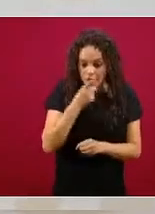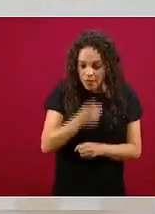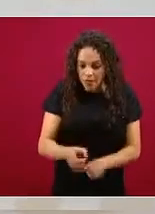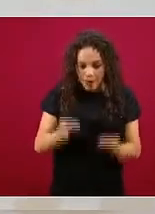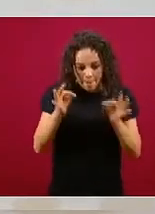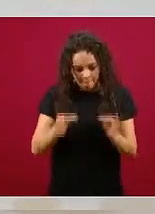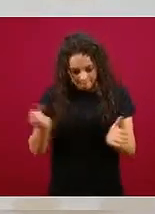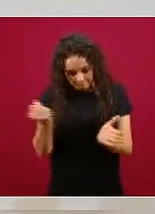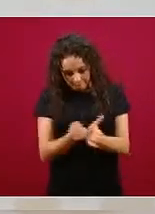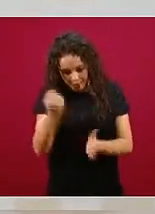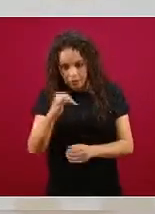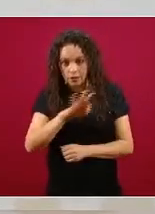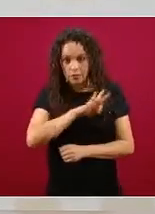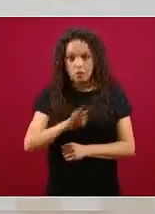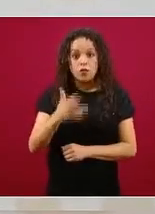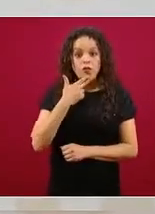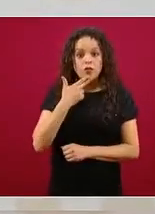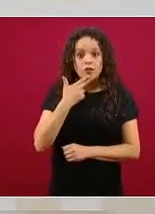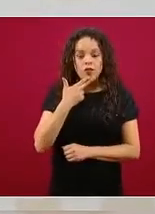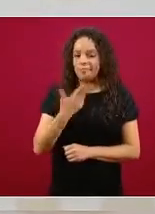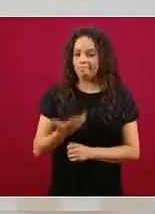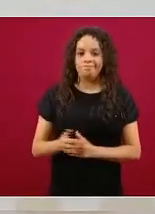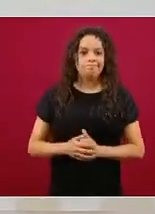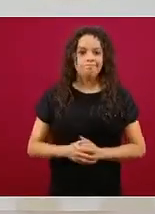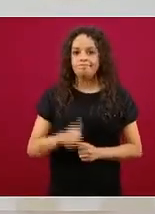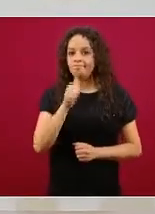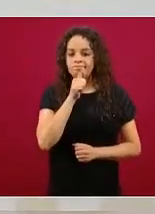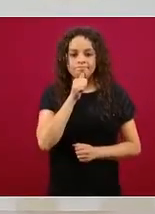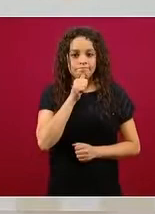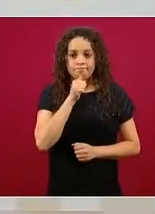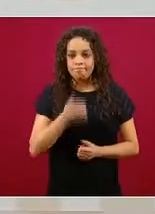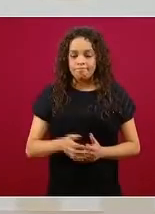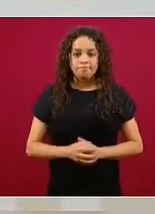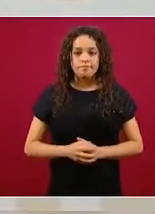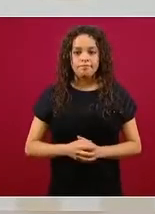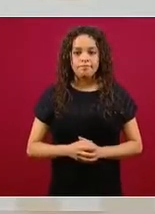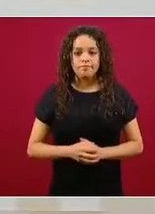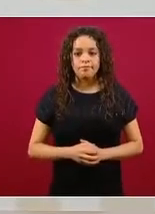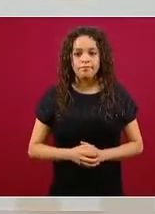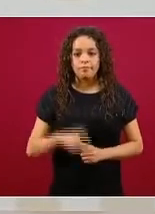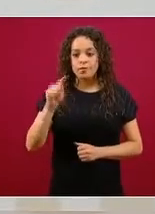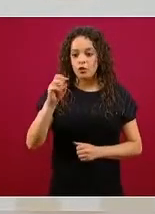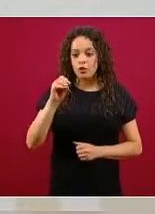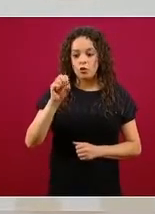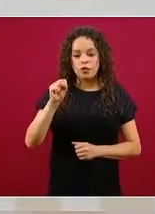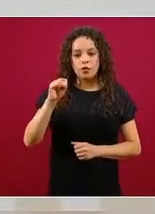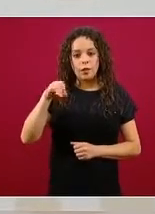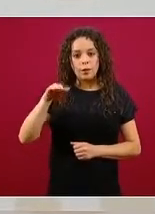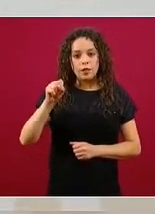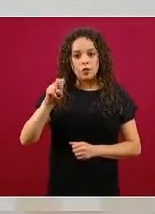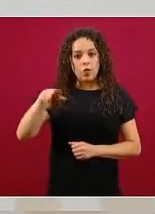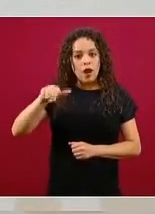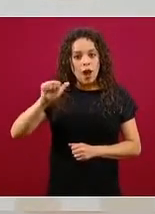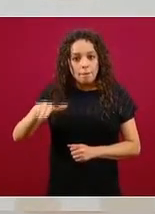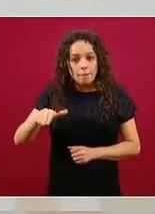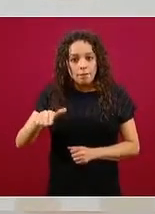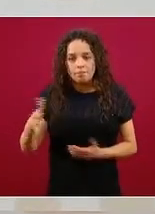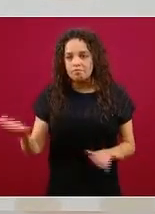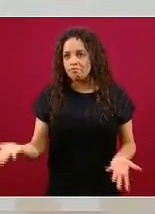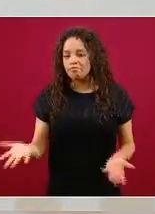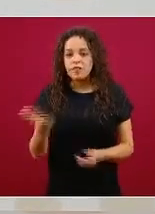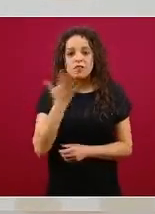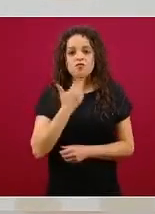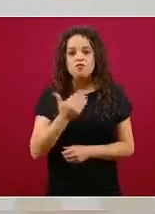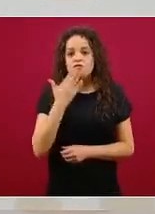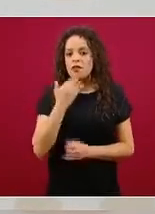generalizado. El tocilizumab, no hay